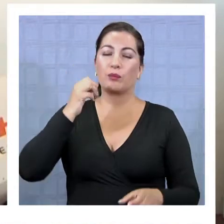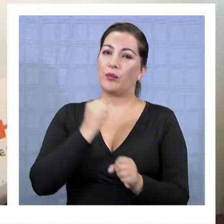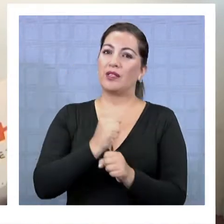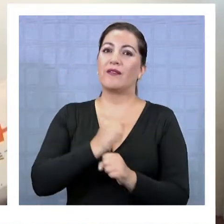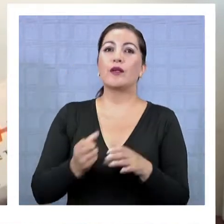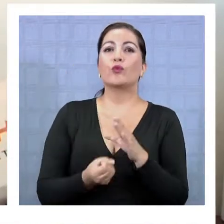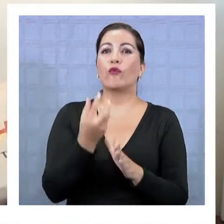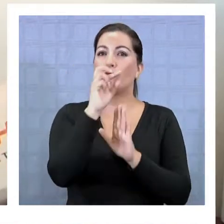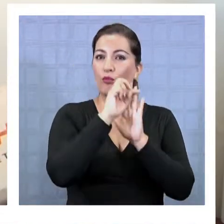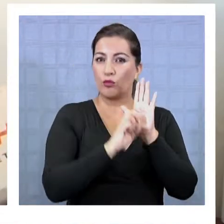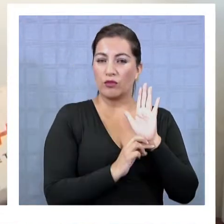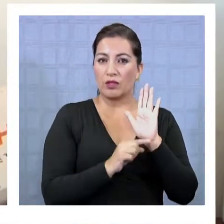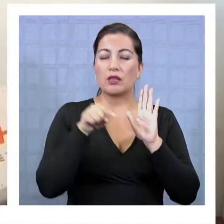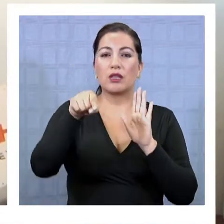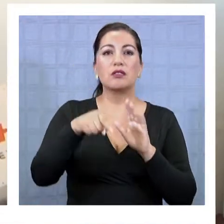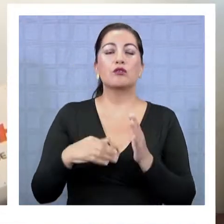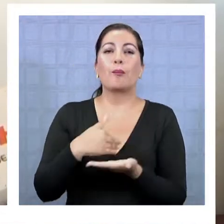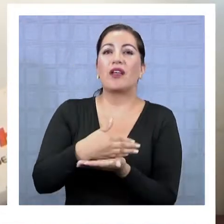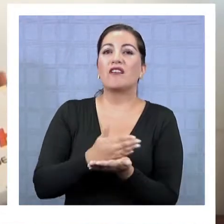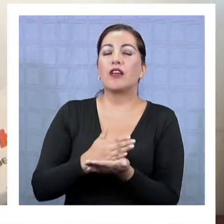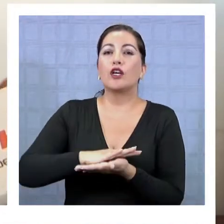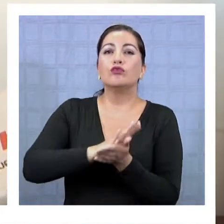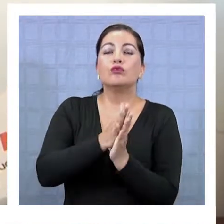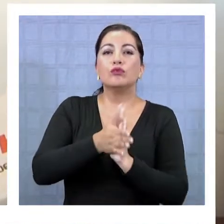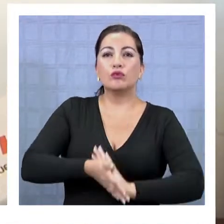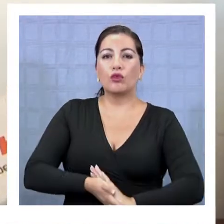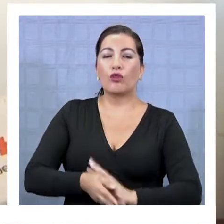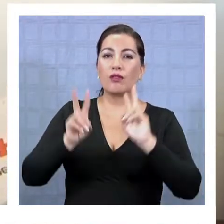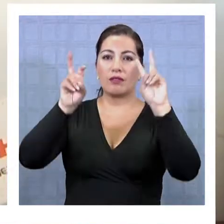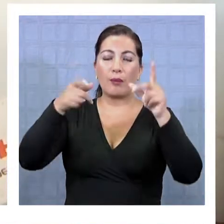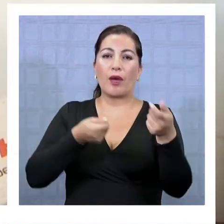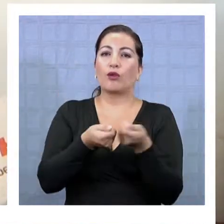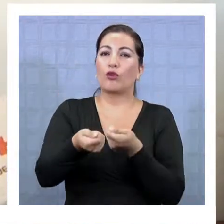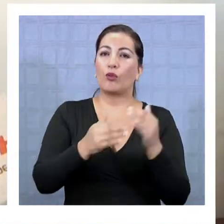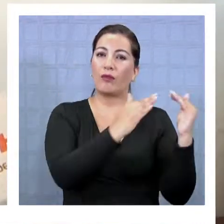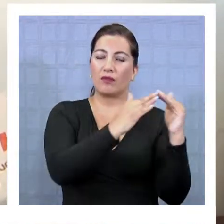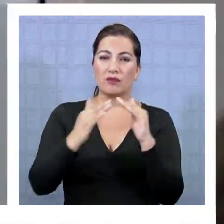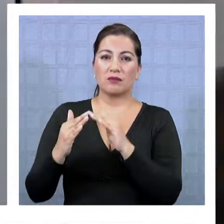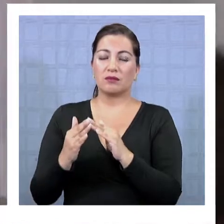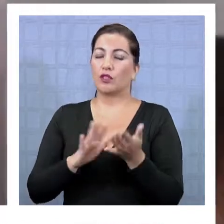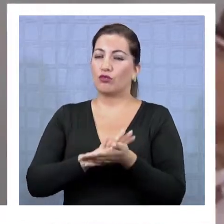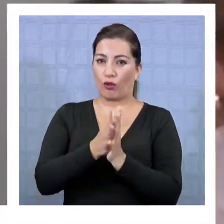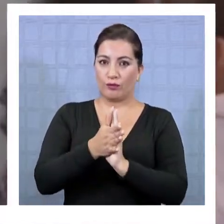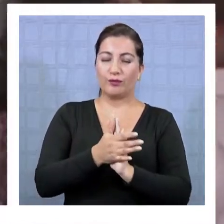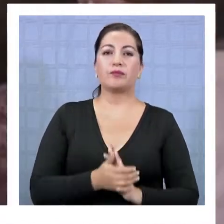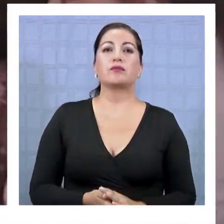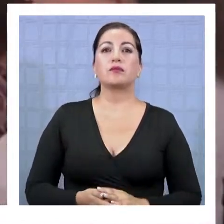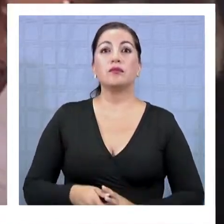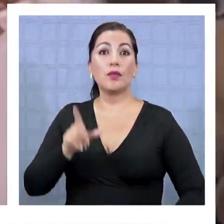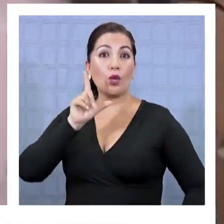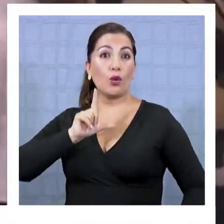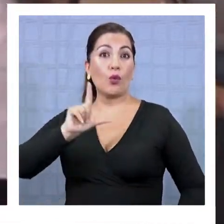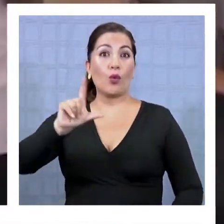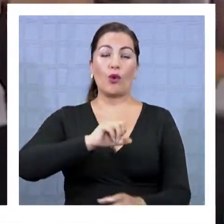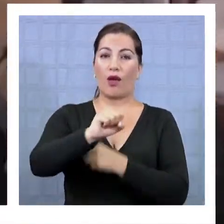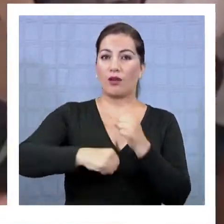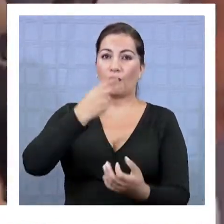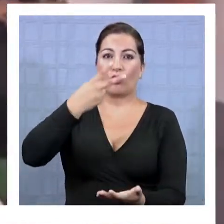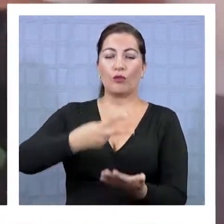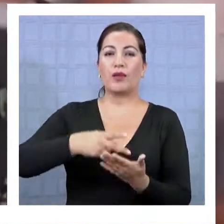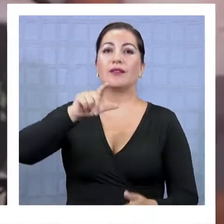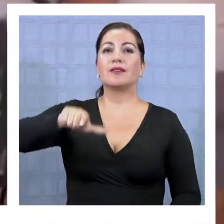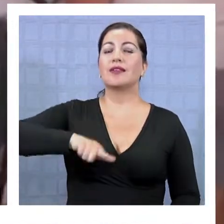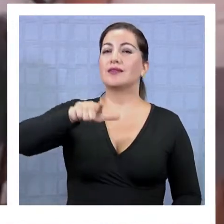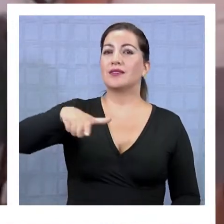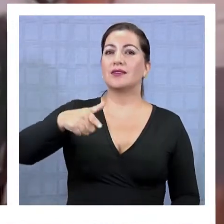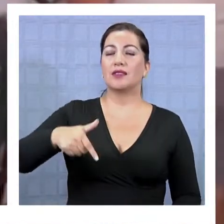este nuevo proyecto, en la cual planificamos todos los sectores, tanto económicos, habitacionales, productivos. En julio de 2017 hubo un